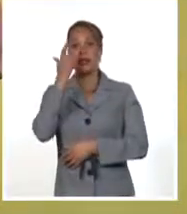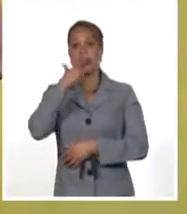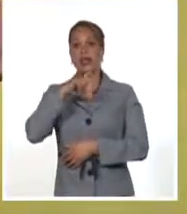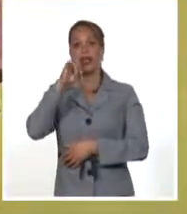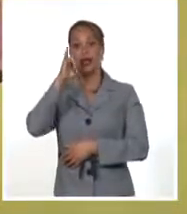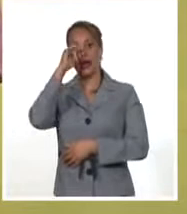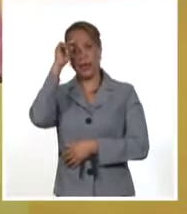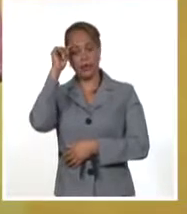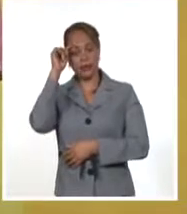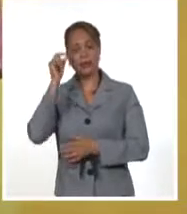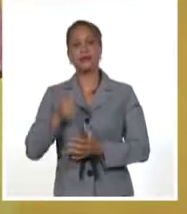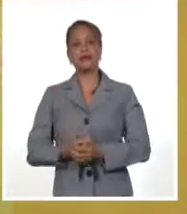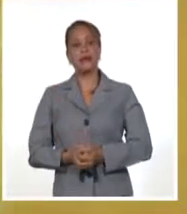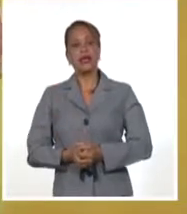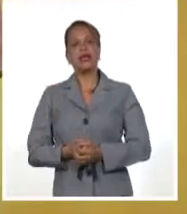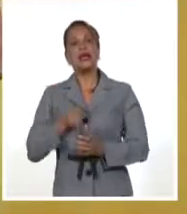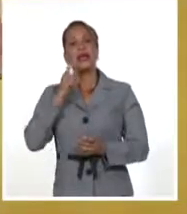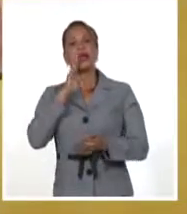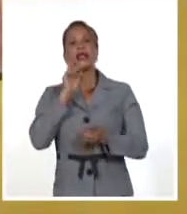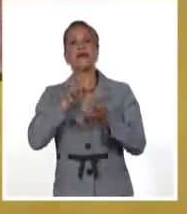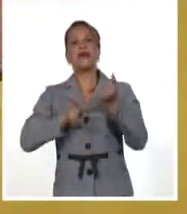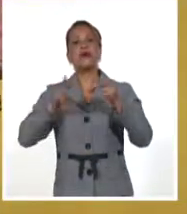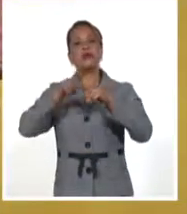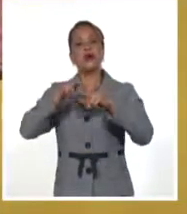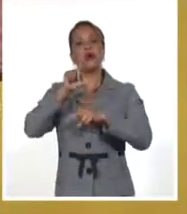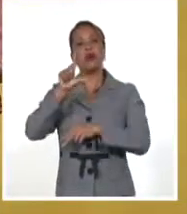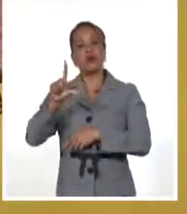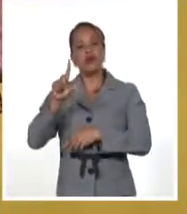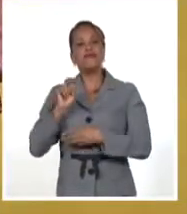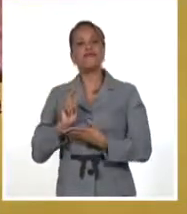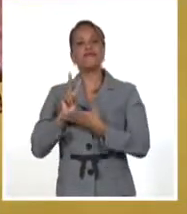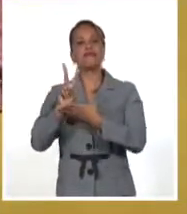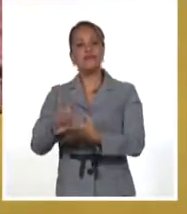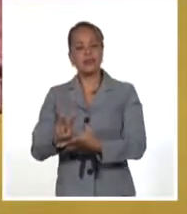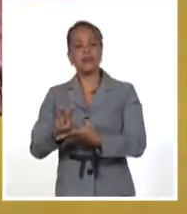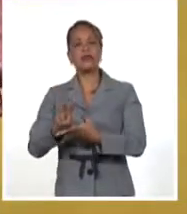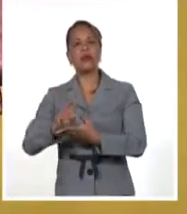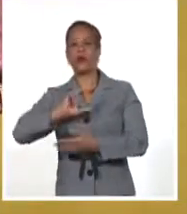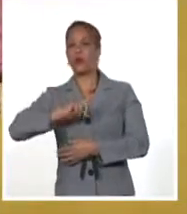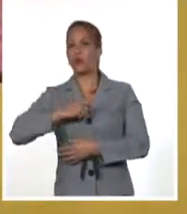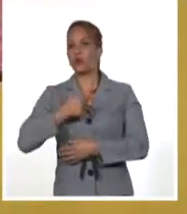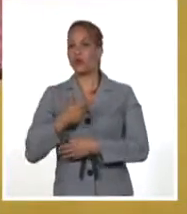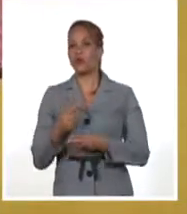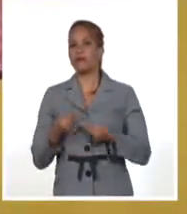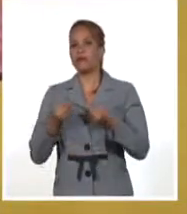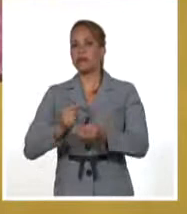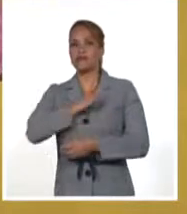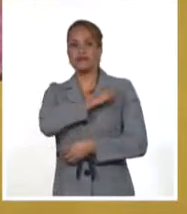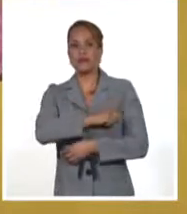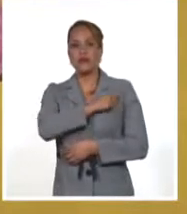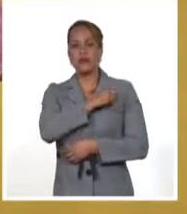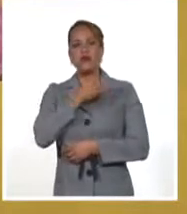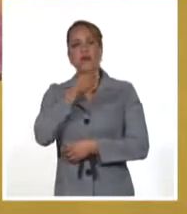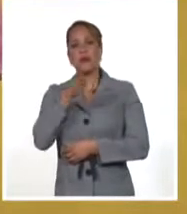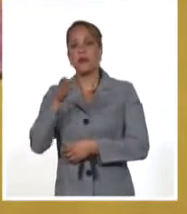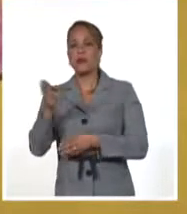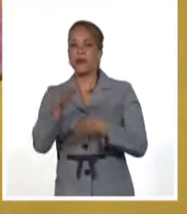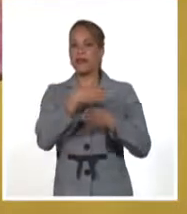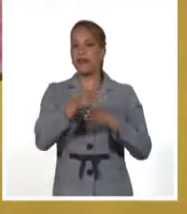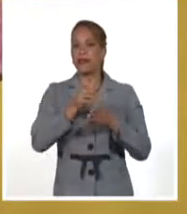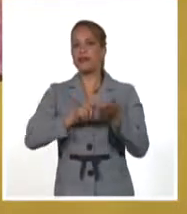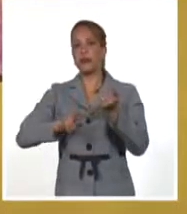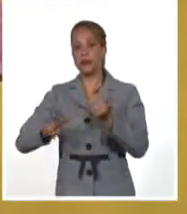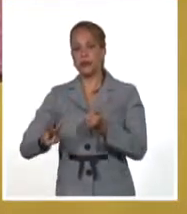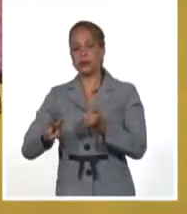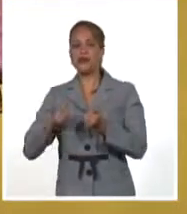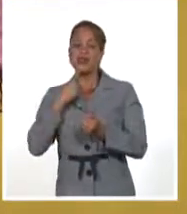provincia de Holguín un puente de amor entre la música, la juventud y la sociedad como parte de su Gira Nacional por la Diversidad y la